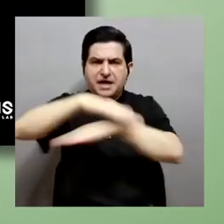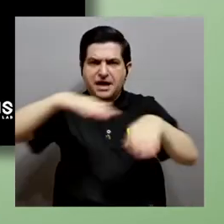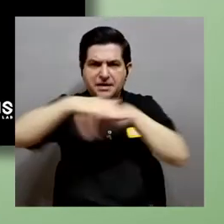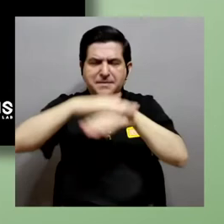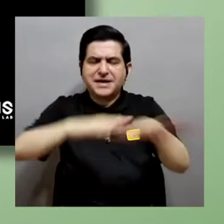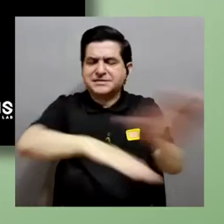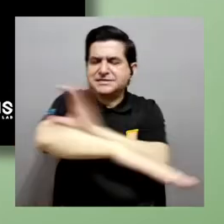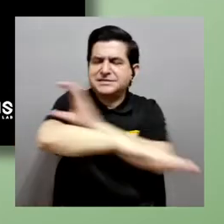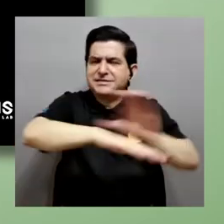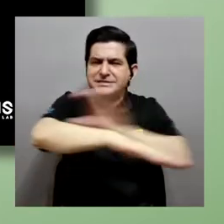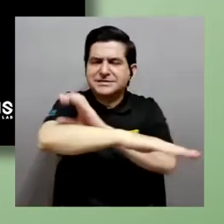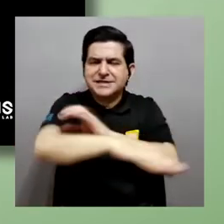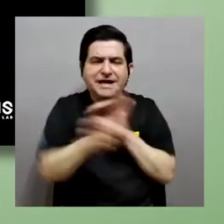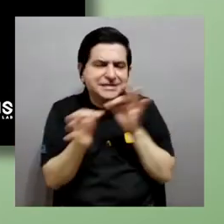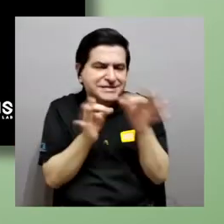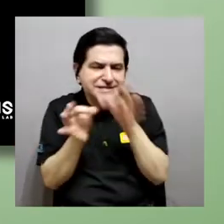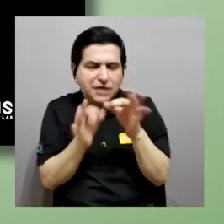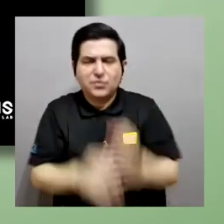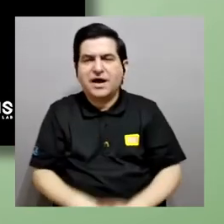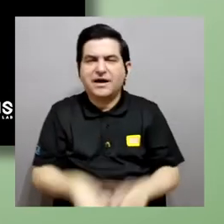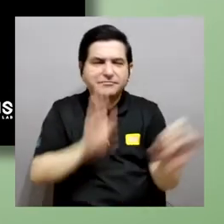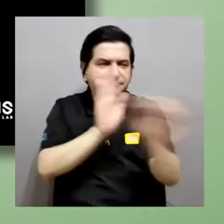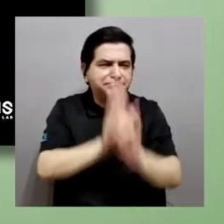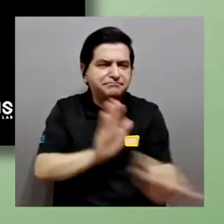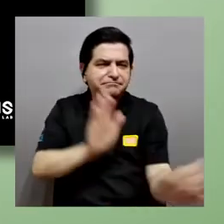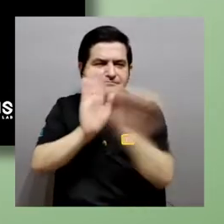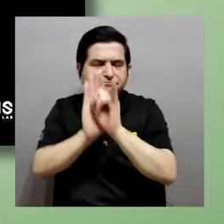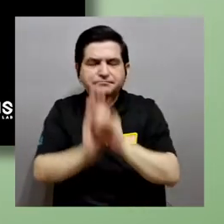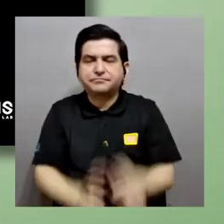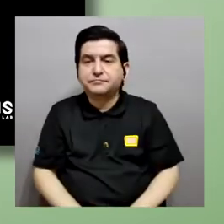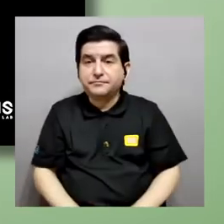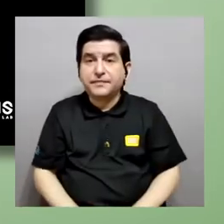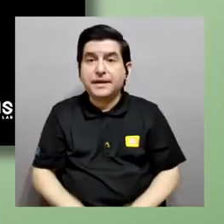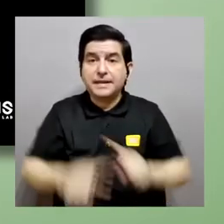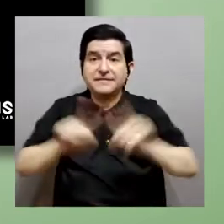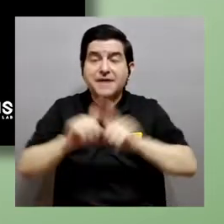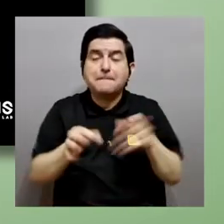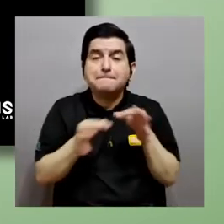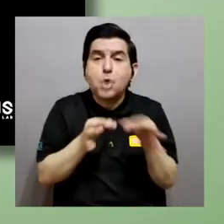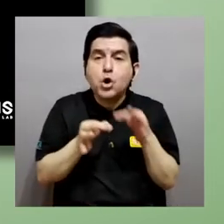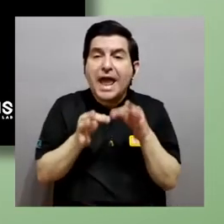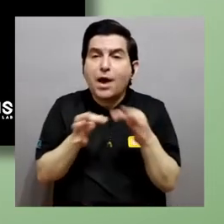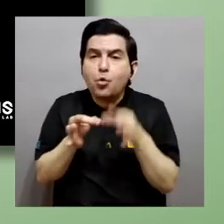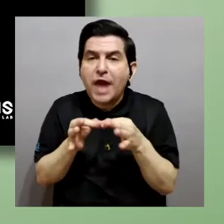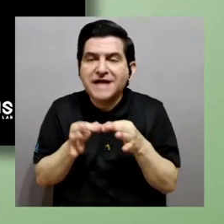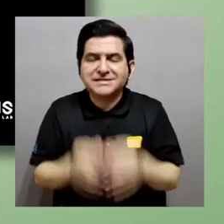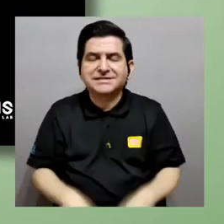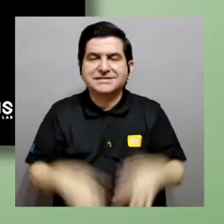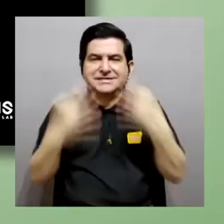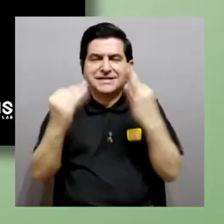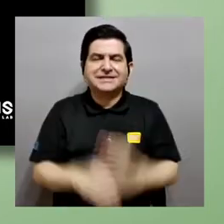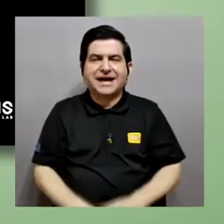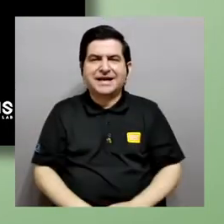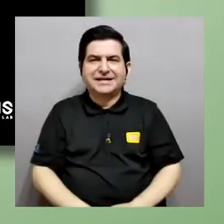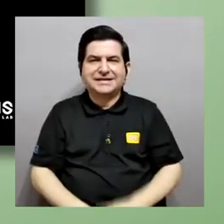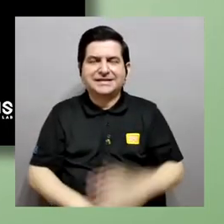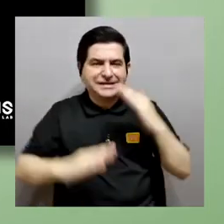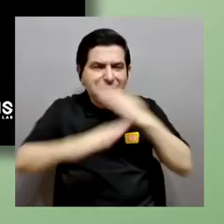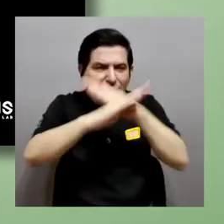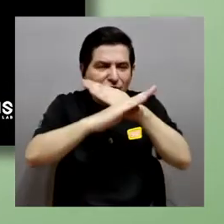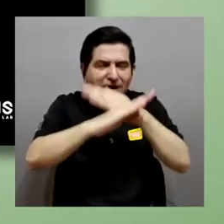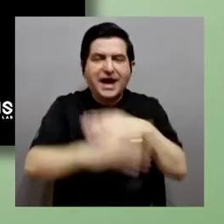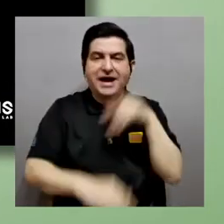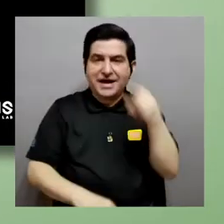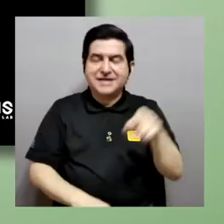celular para identificar moléculas, ¿verdad? Para inhibir esta proteasa. O si logramos bloquear el